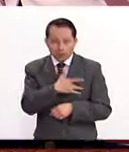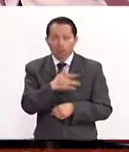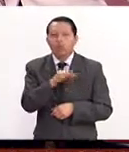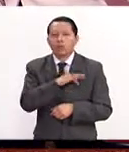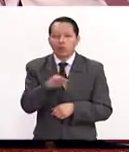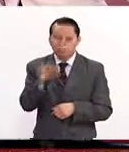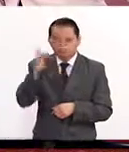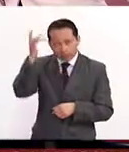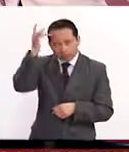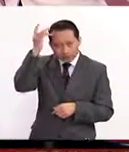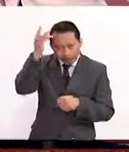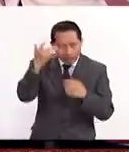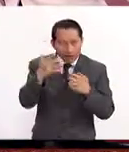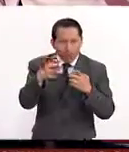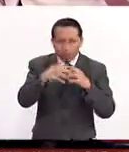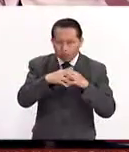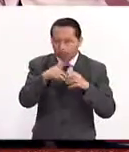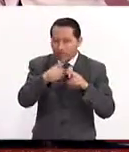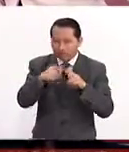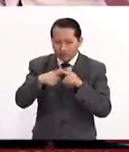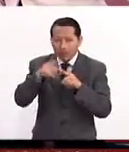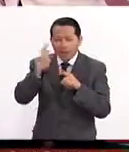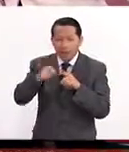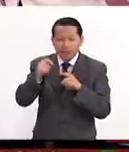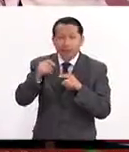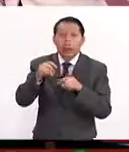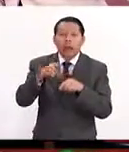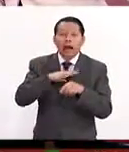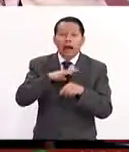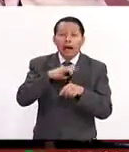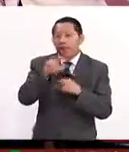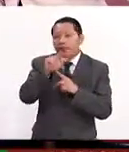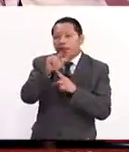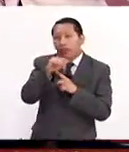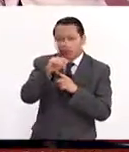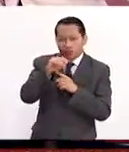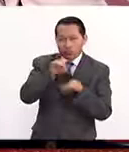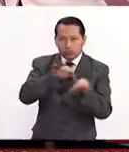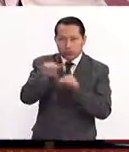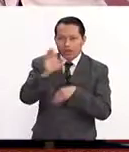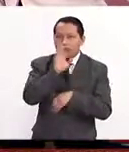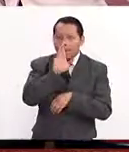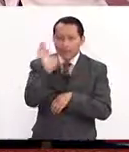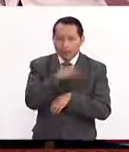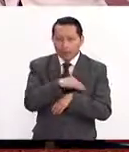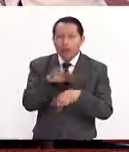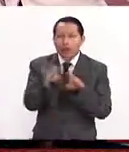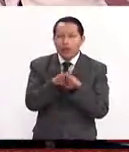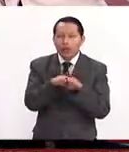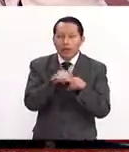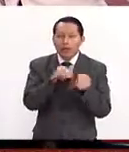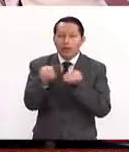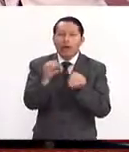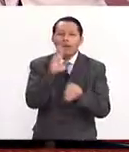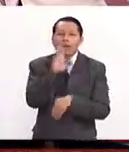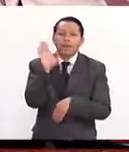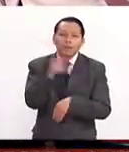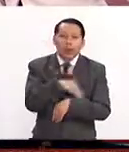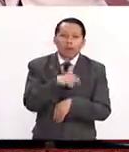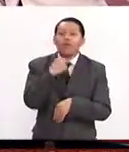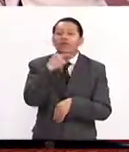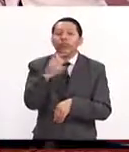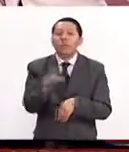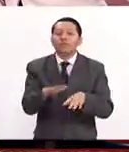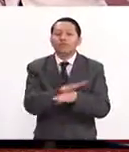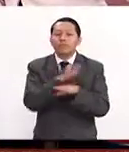por tumores en cerebro, y entonces el nervio no trabaja bien y las cuerdas vocales no se mueven bien y empieza a haber cambios en la